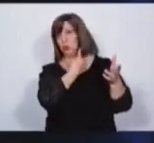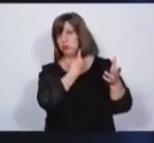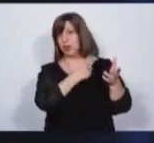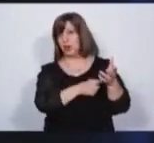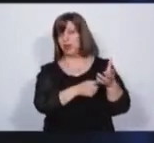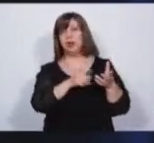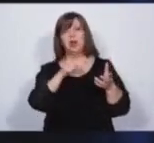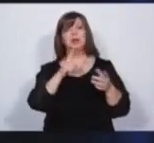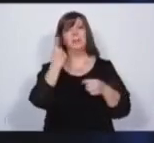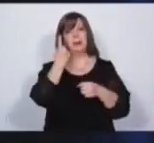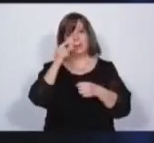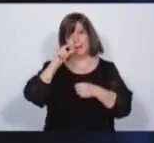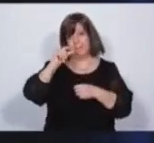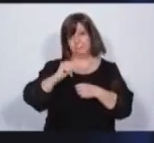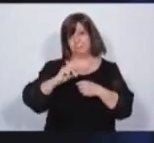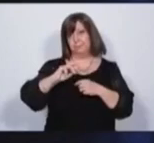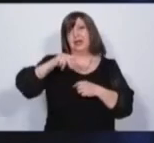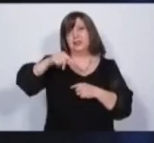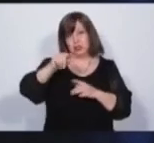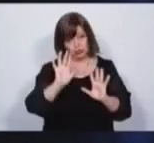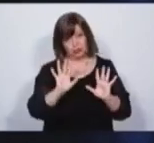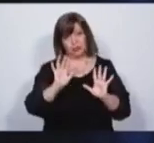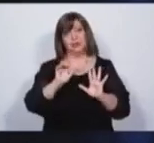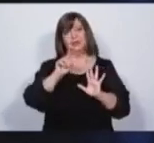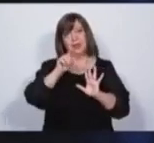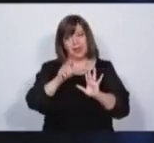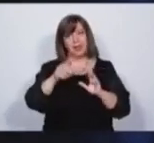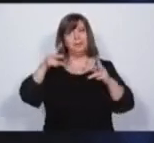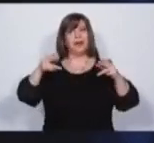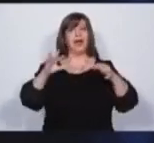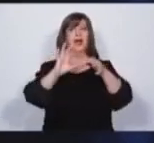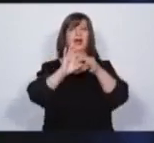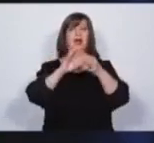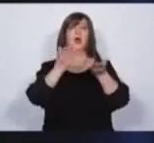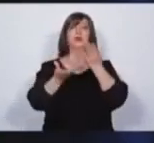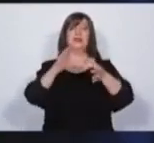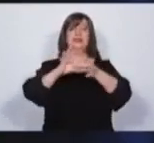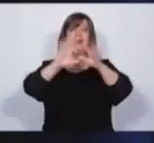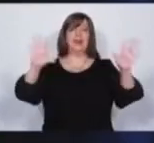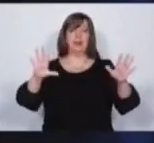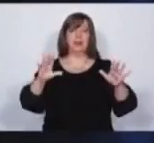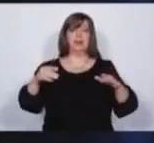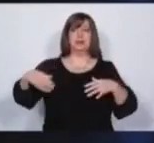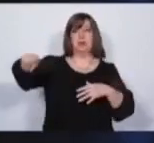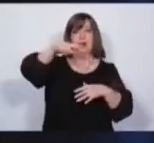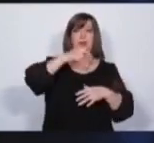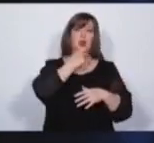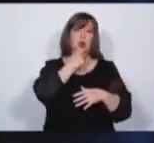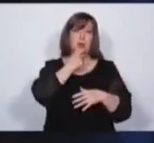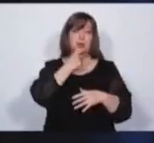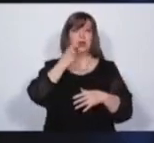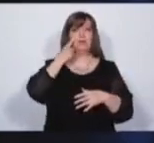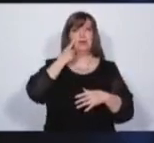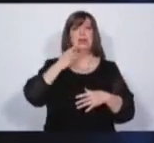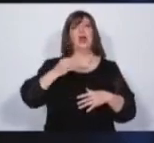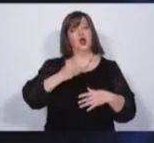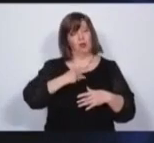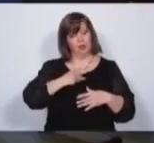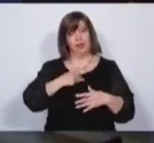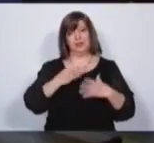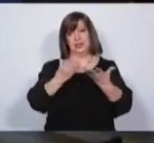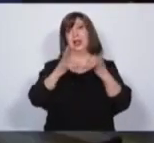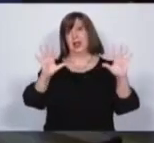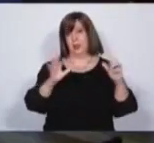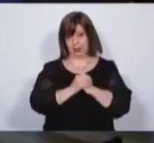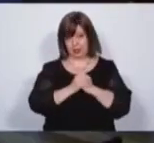Ese es el primer paso para empezar a tener a partir de allí una justicia independiente que nos permita a los mendocinos vivir confiados y en libertad.